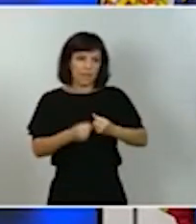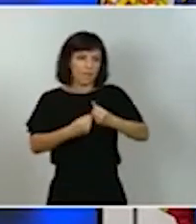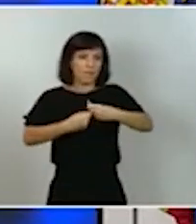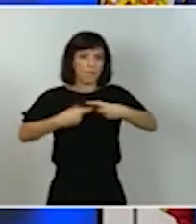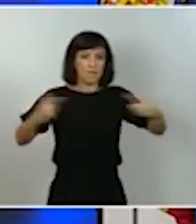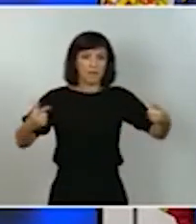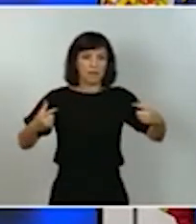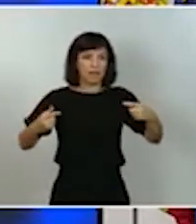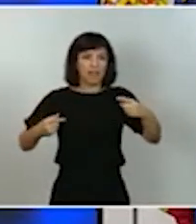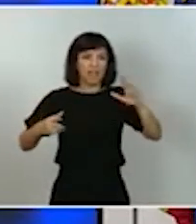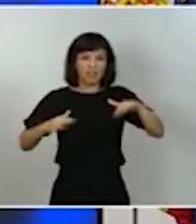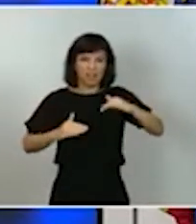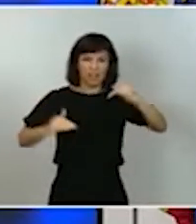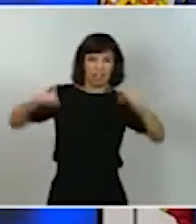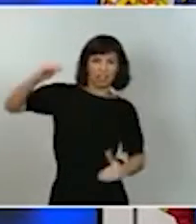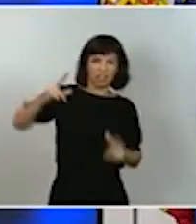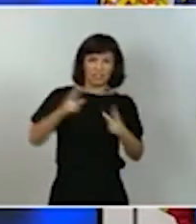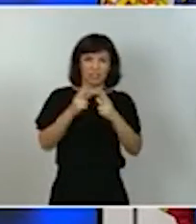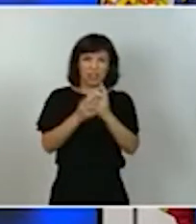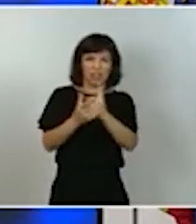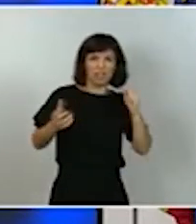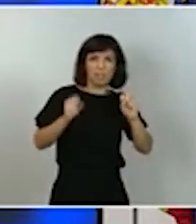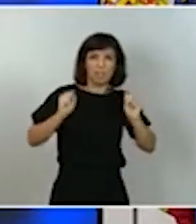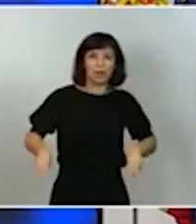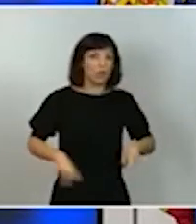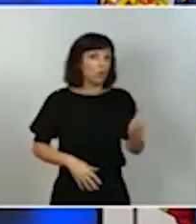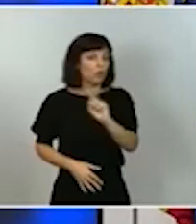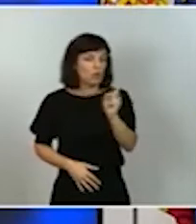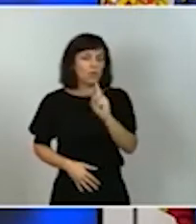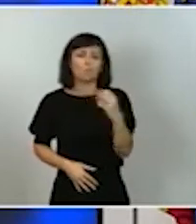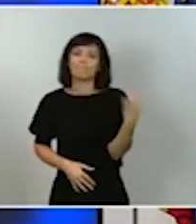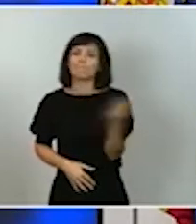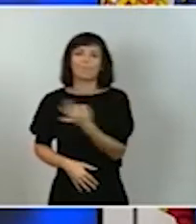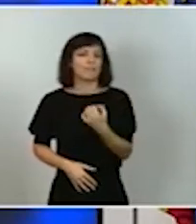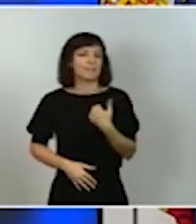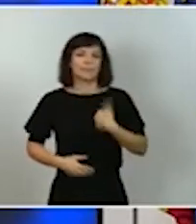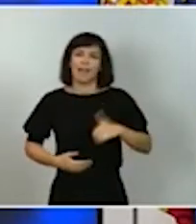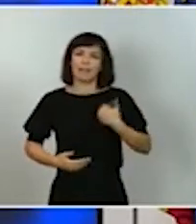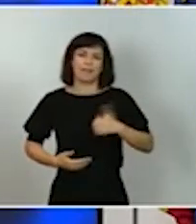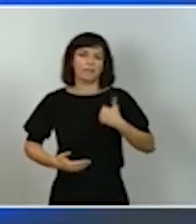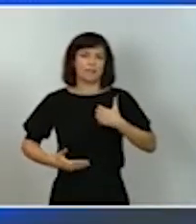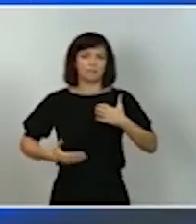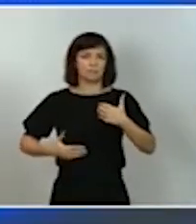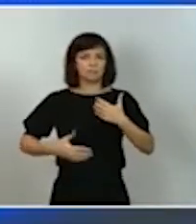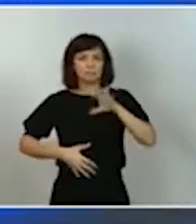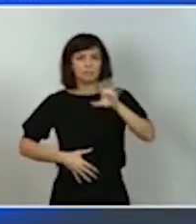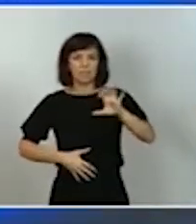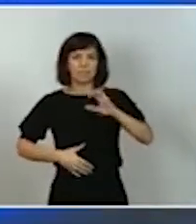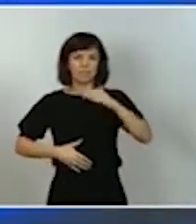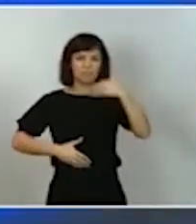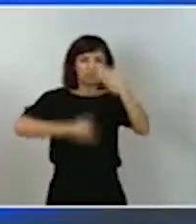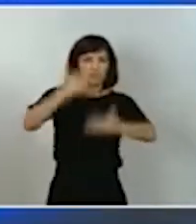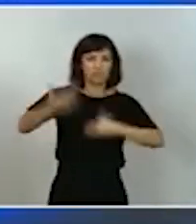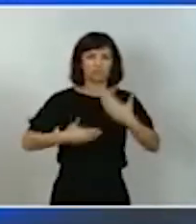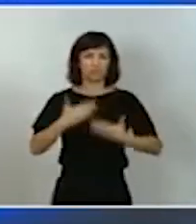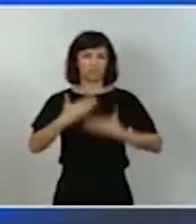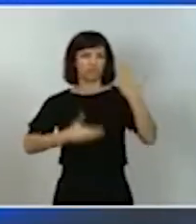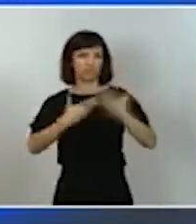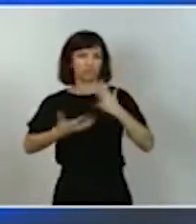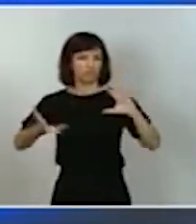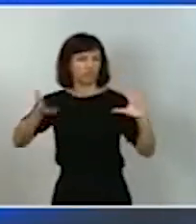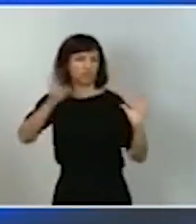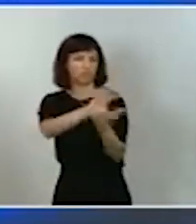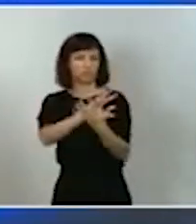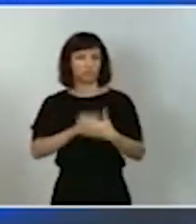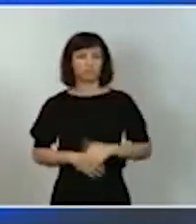y exclusión social, debemos afrontar sin demora la modernización y la transformación de nuestro país. El mundo ha cambiado, ha